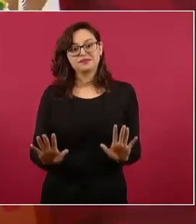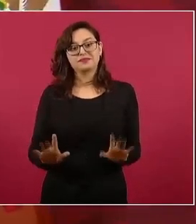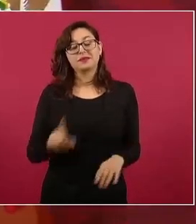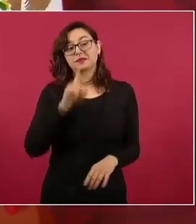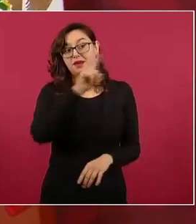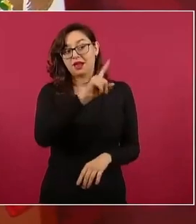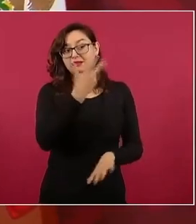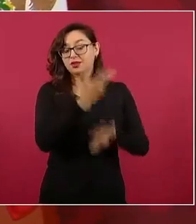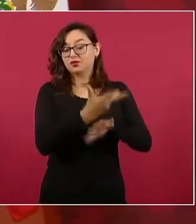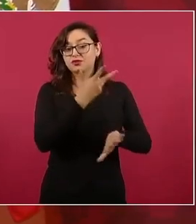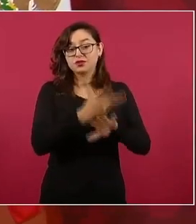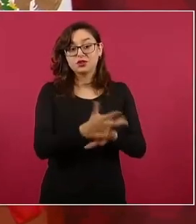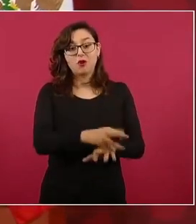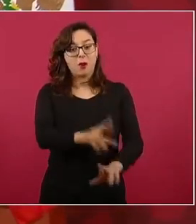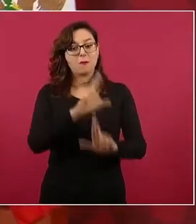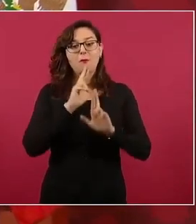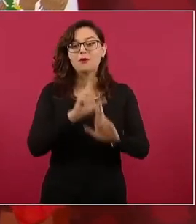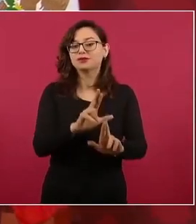resultados